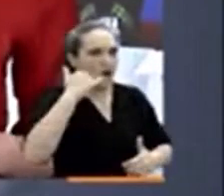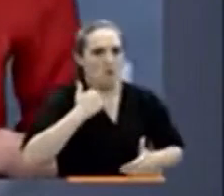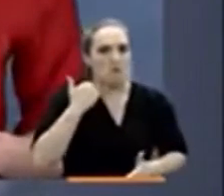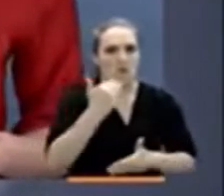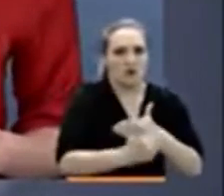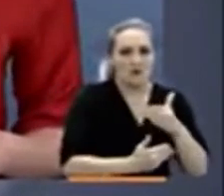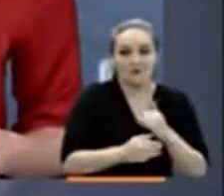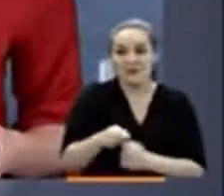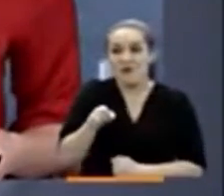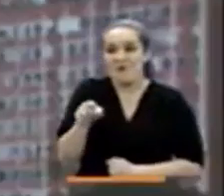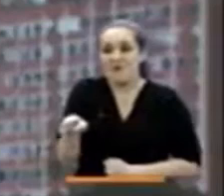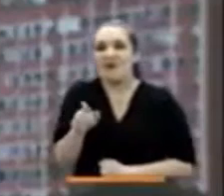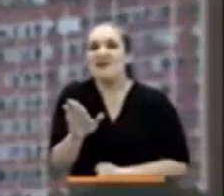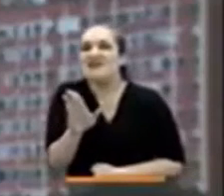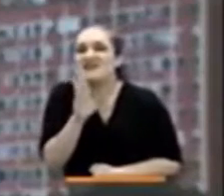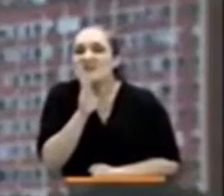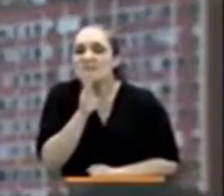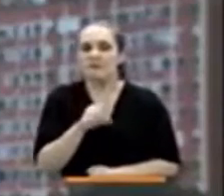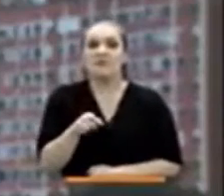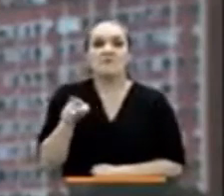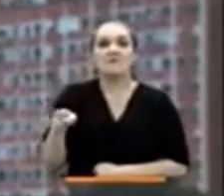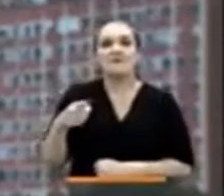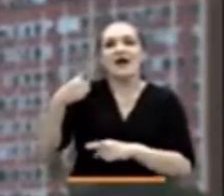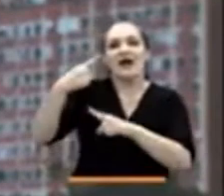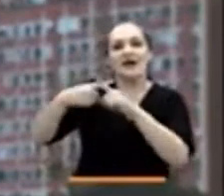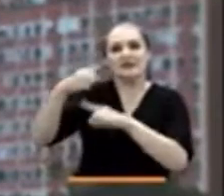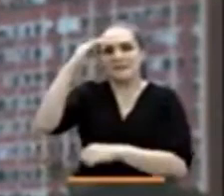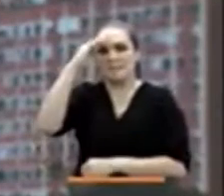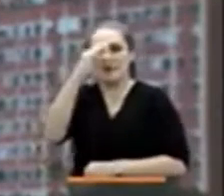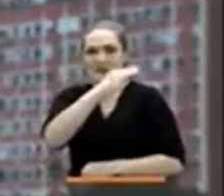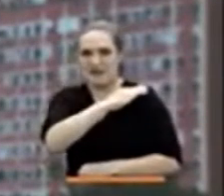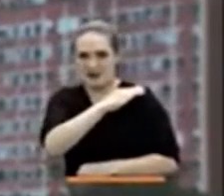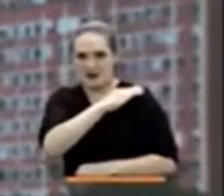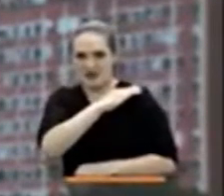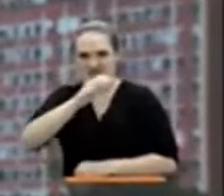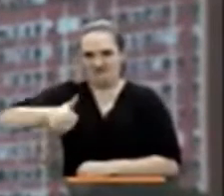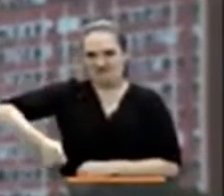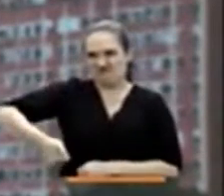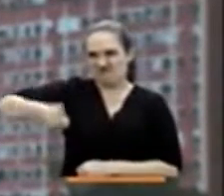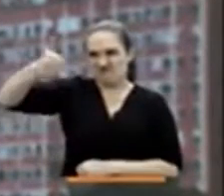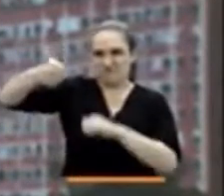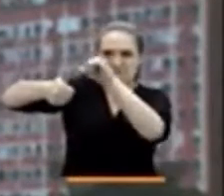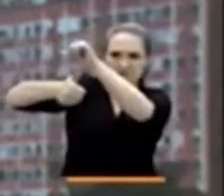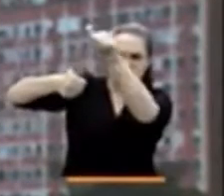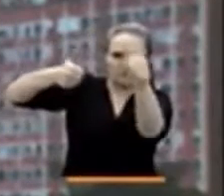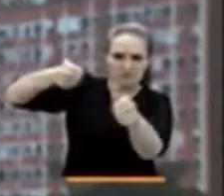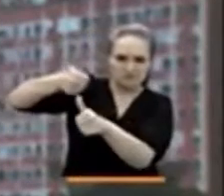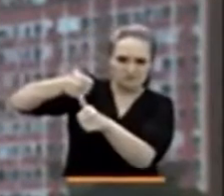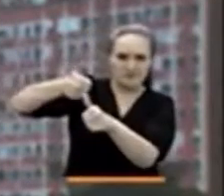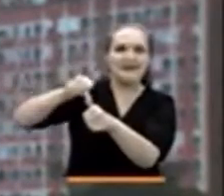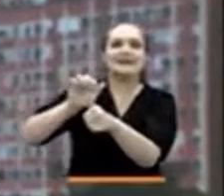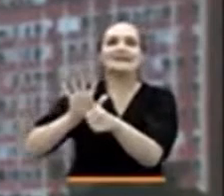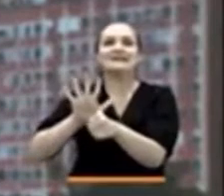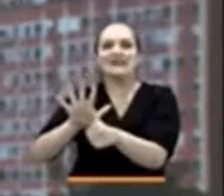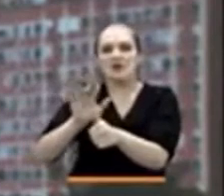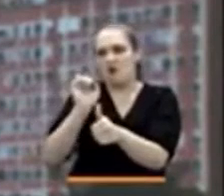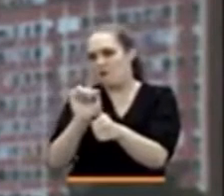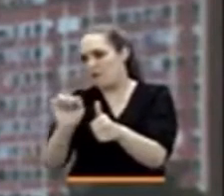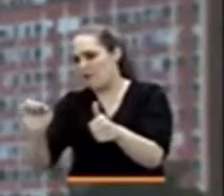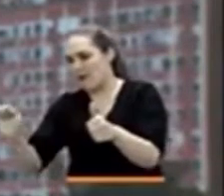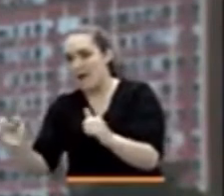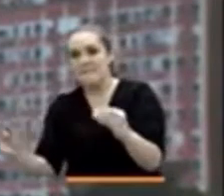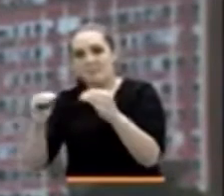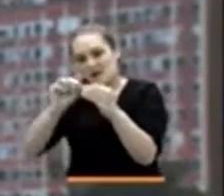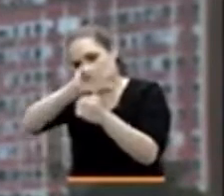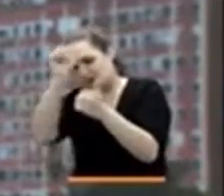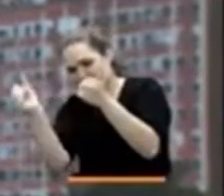está el general en retiro Paulino Coronado, además de cinco coroneles y otros cuatro oficiales y suboficiales. Esta es la primera resolución de conclusiones